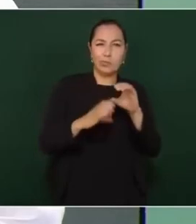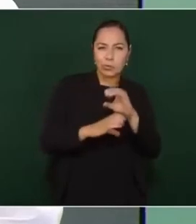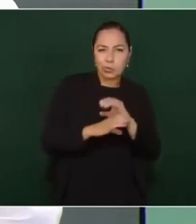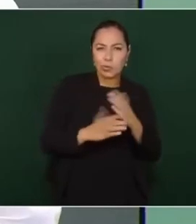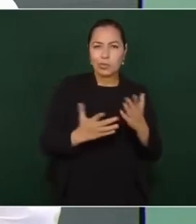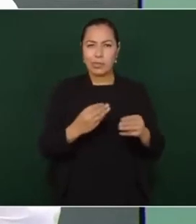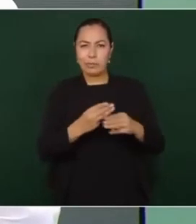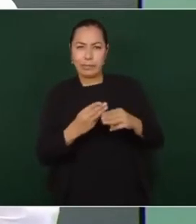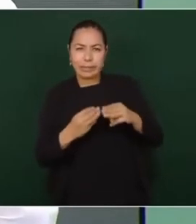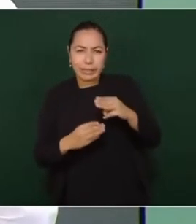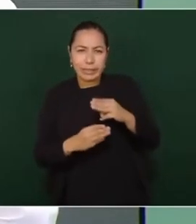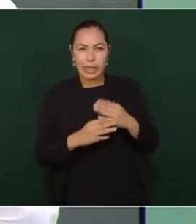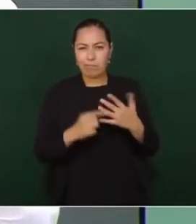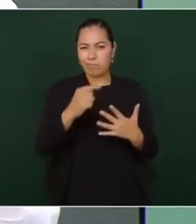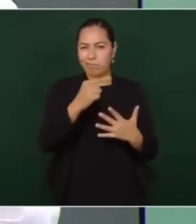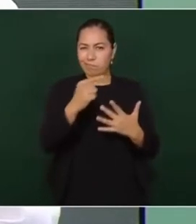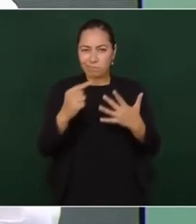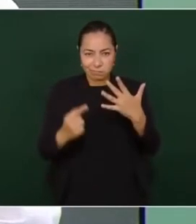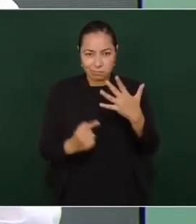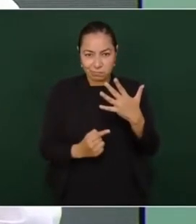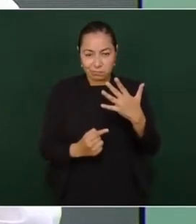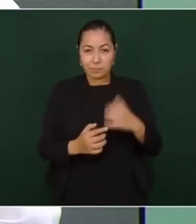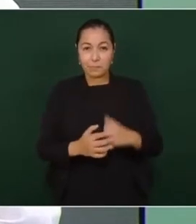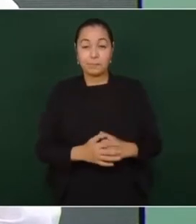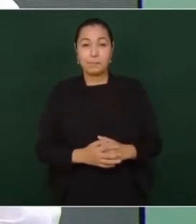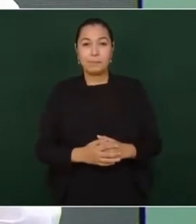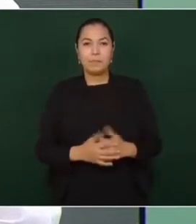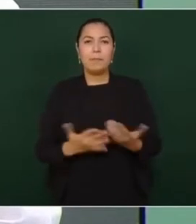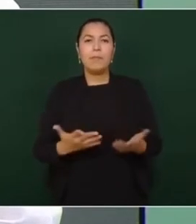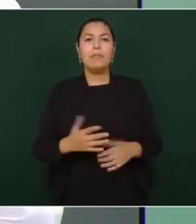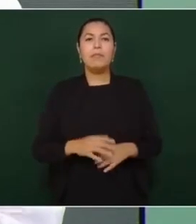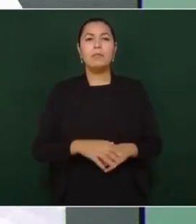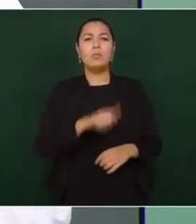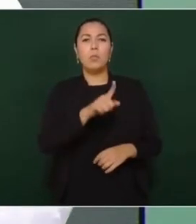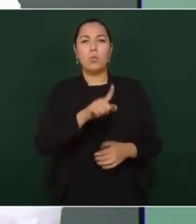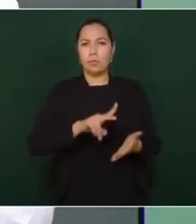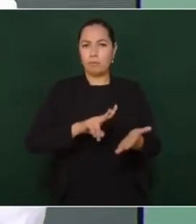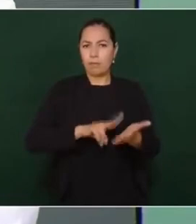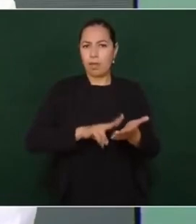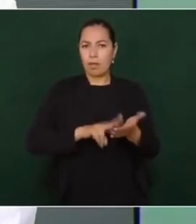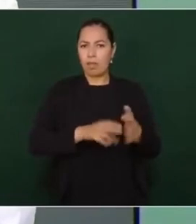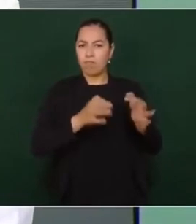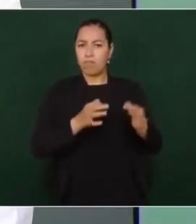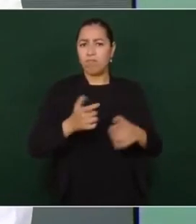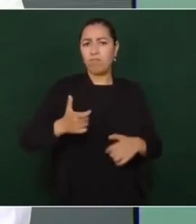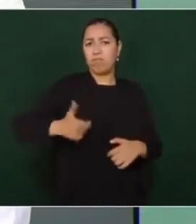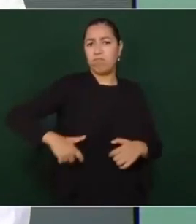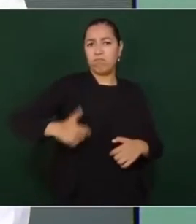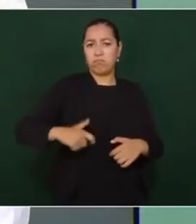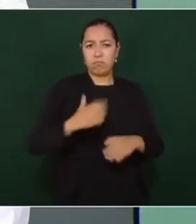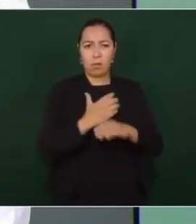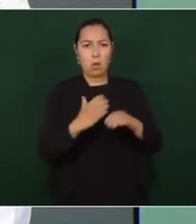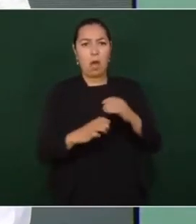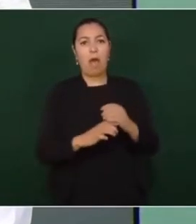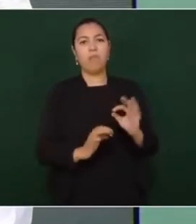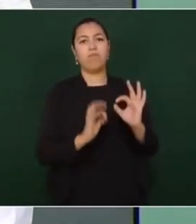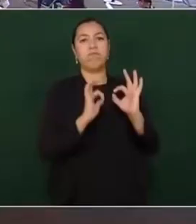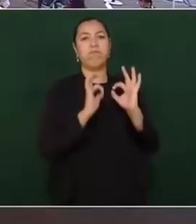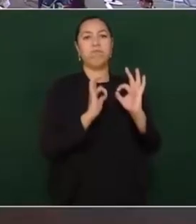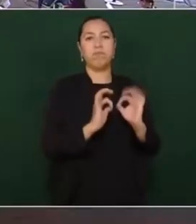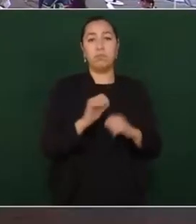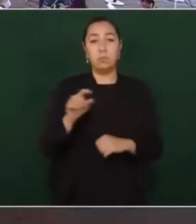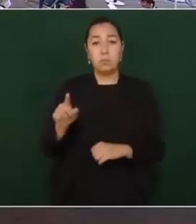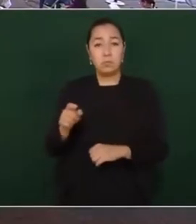cuánto vales, cuánto tienes, cuánto vales.